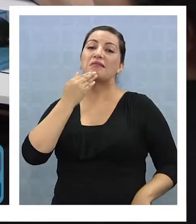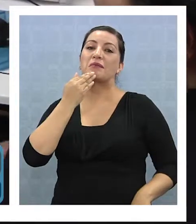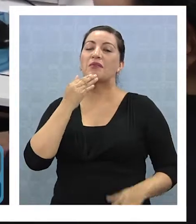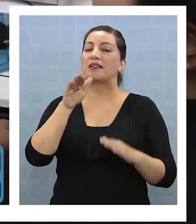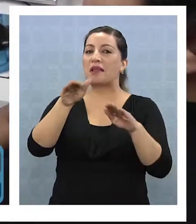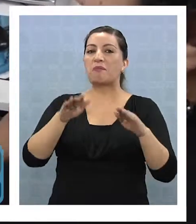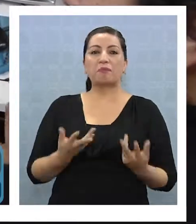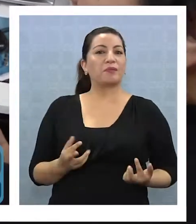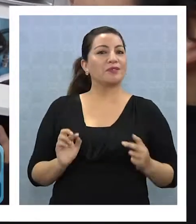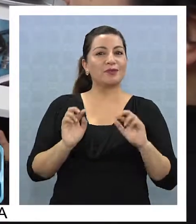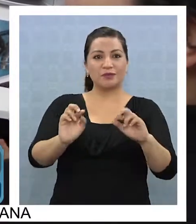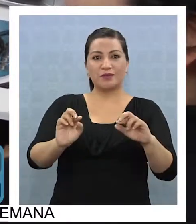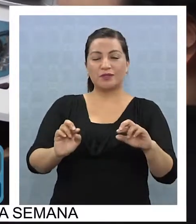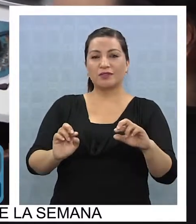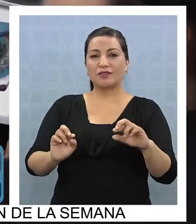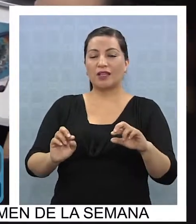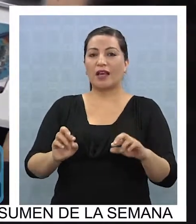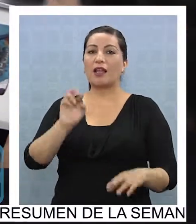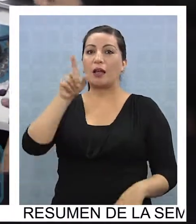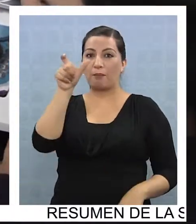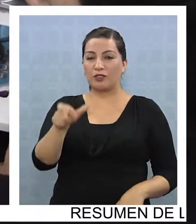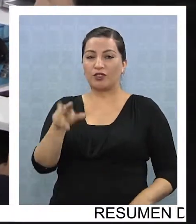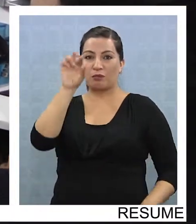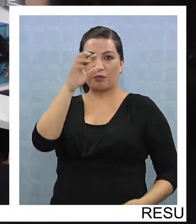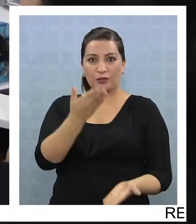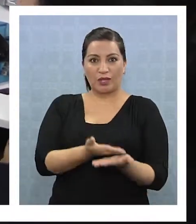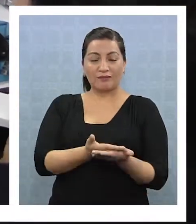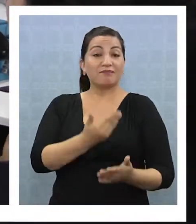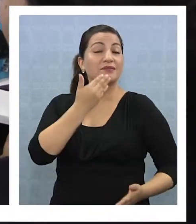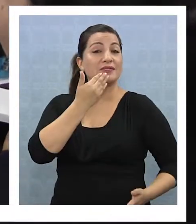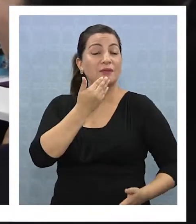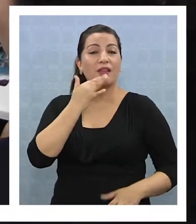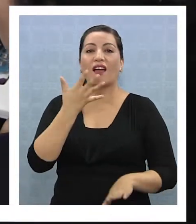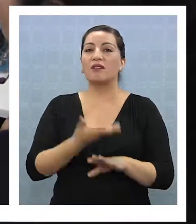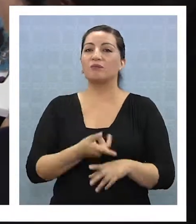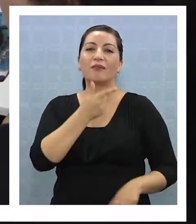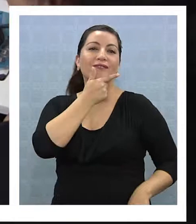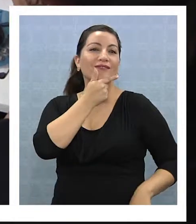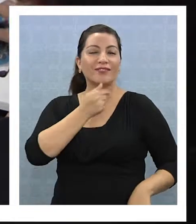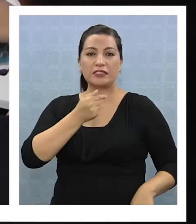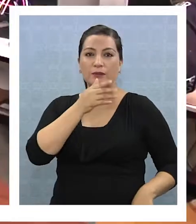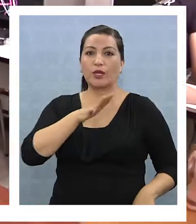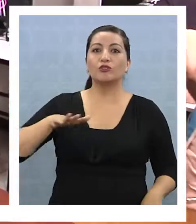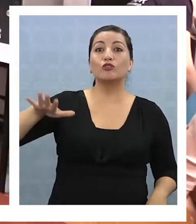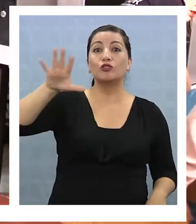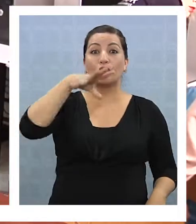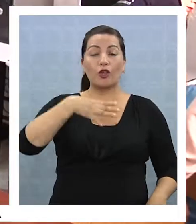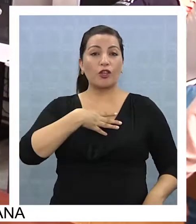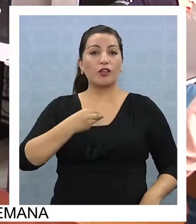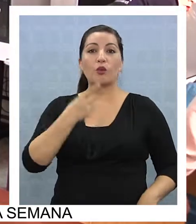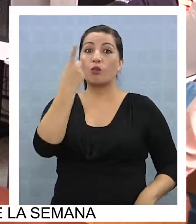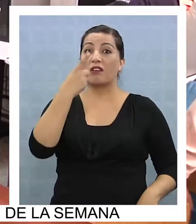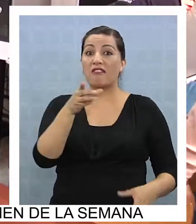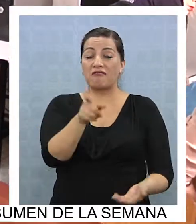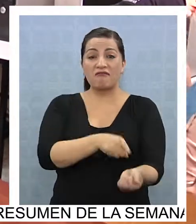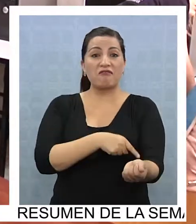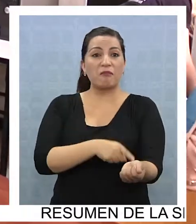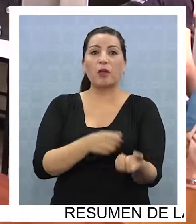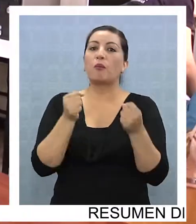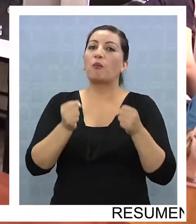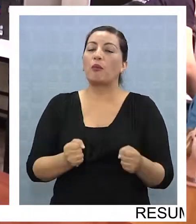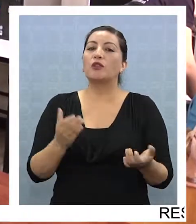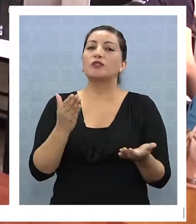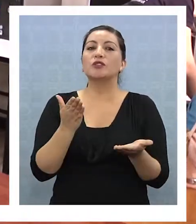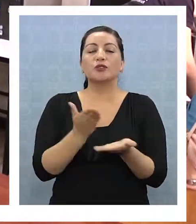las mismas oportunidades a los postulantes. Además, entrega la facilidad para que todos los hijos de una familia puedan estudiar